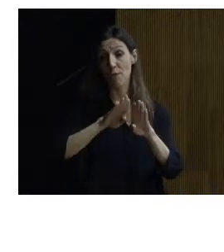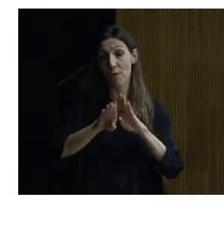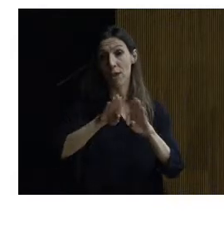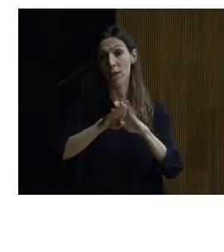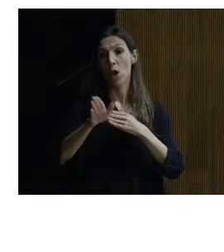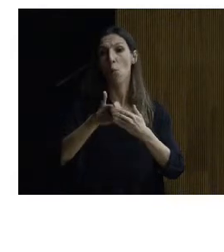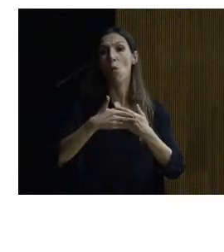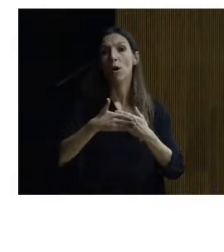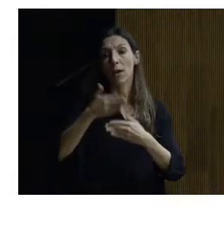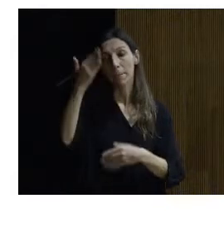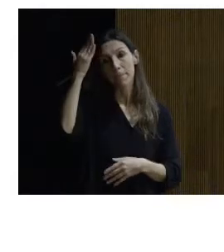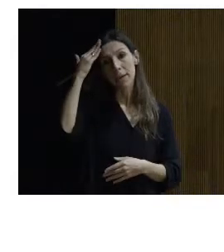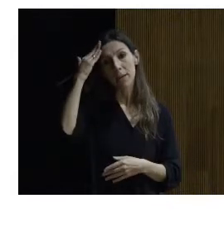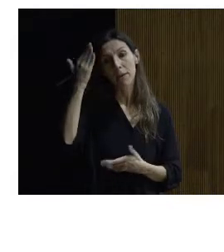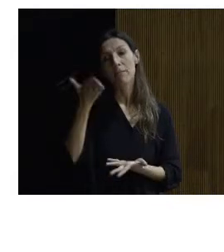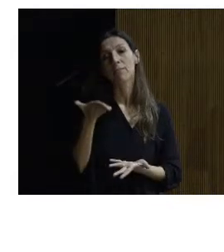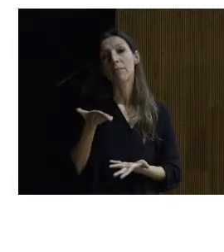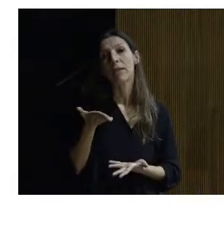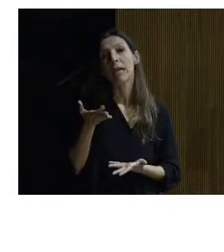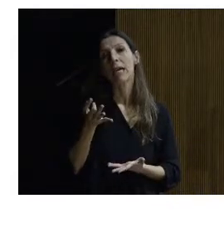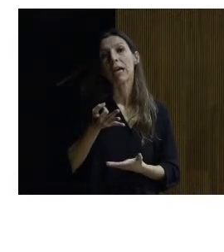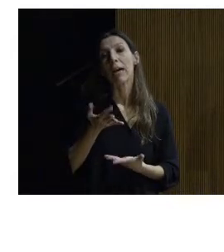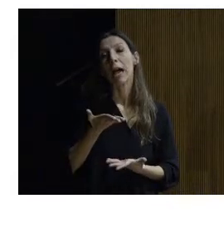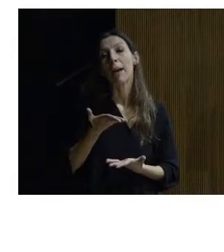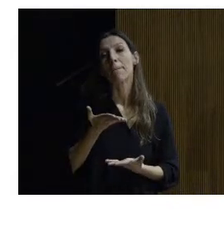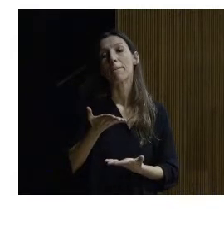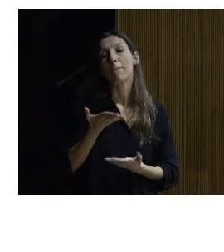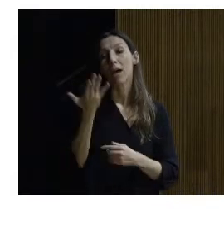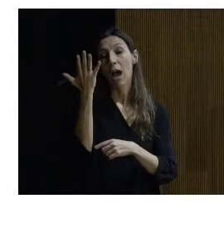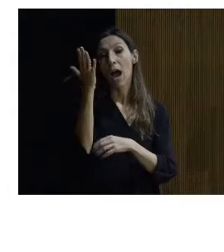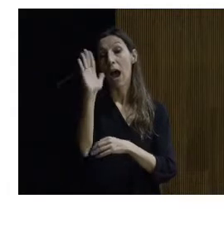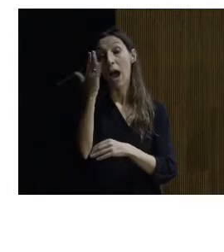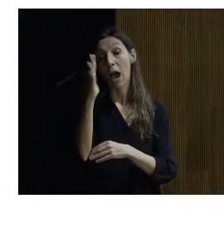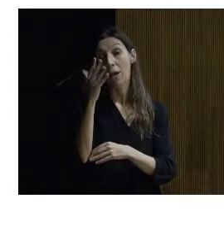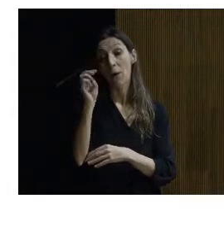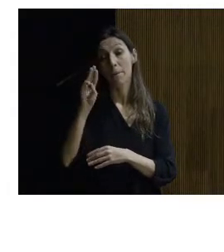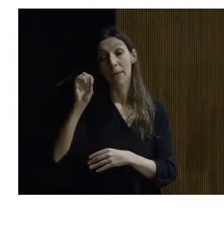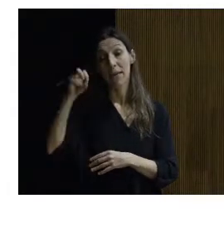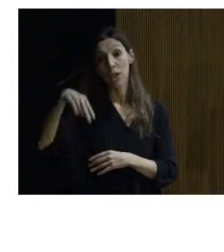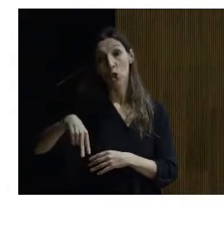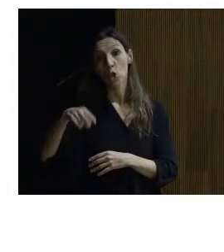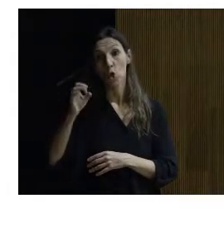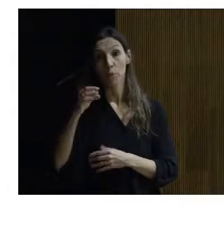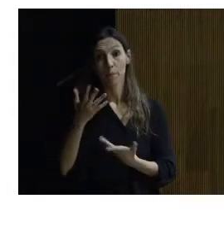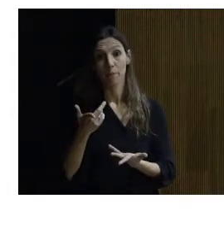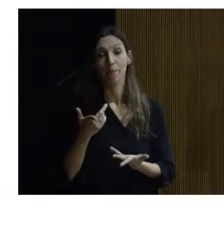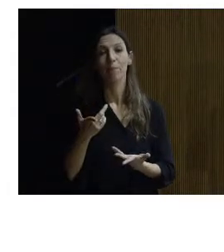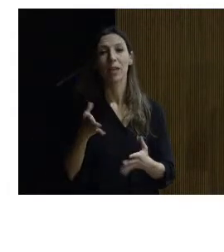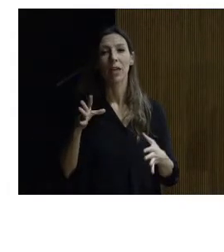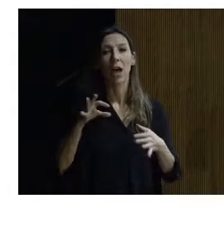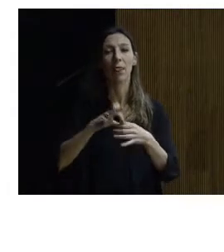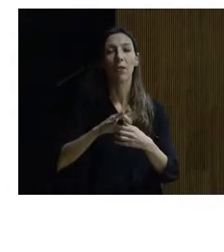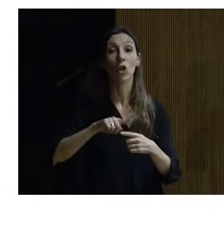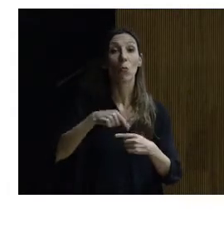pues hay hay unos hay un par de pinos que tienen que ver con luego cuando empezamos a desarrollar las